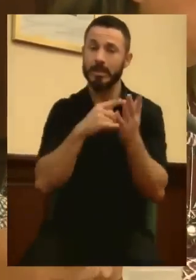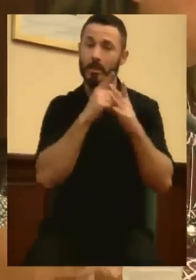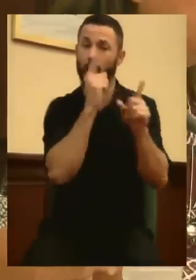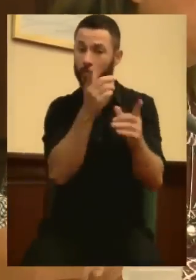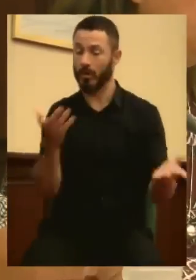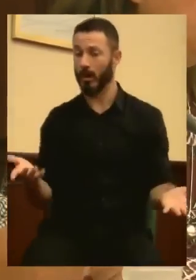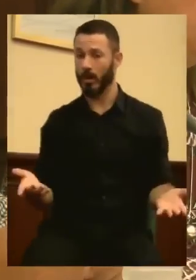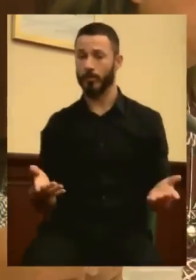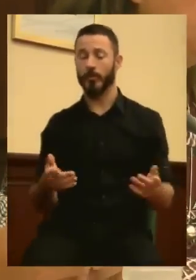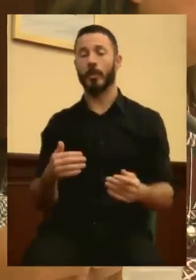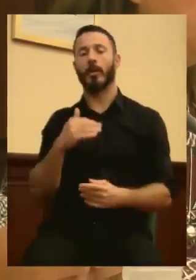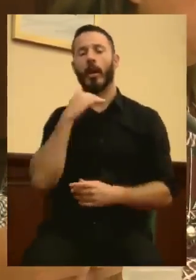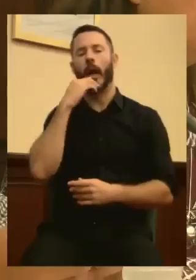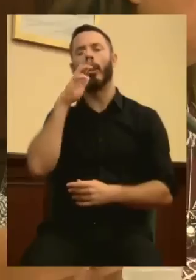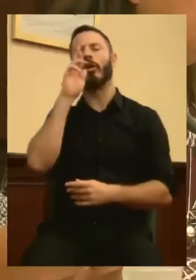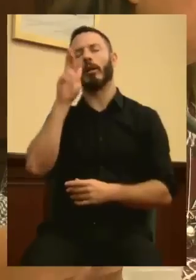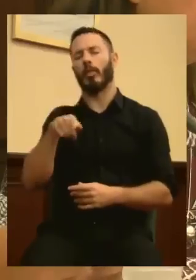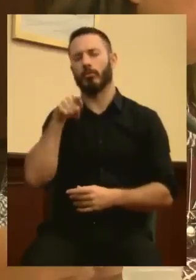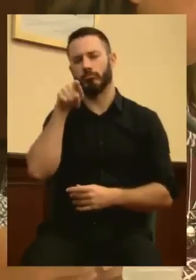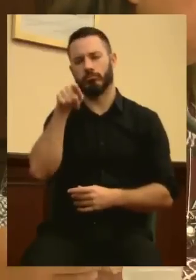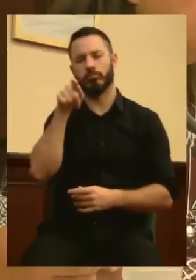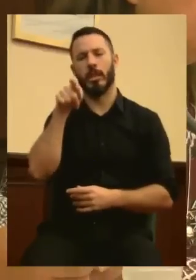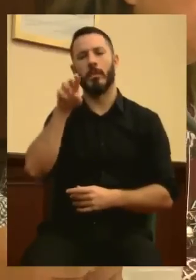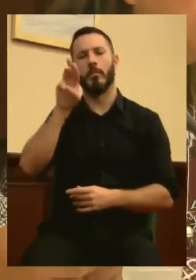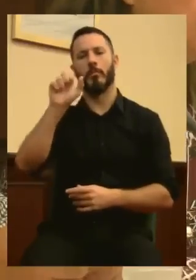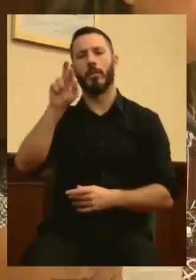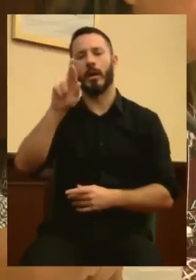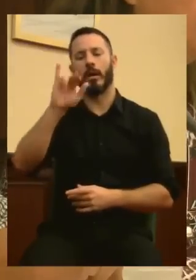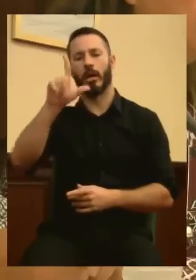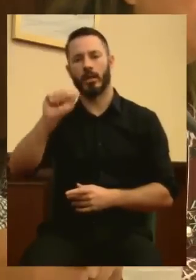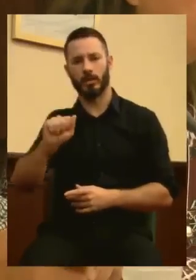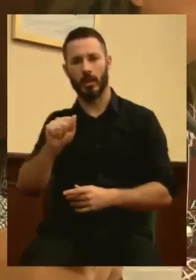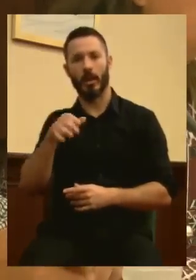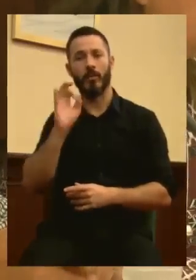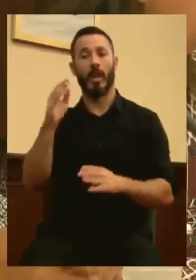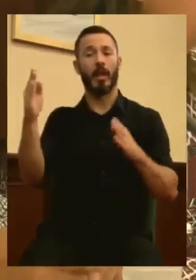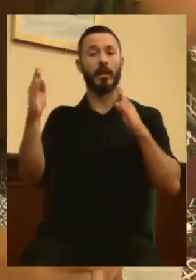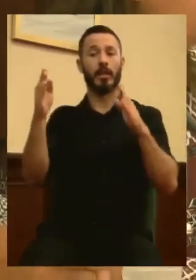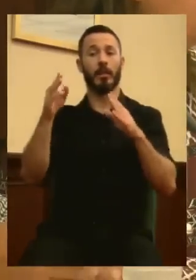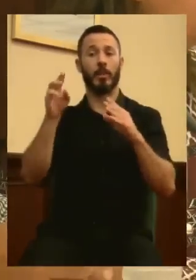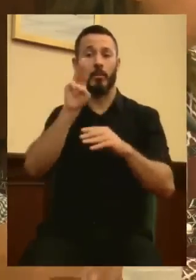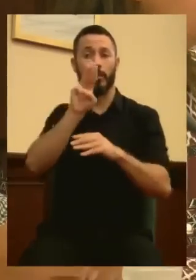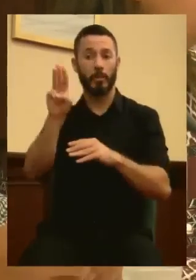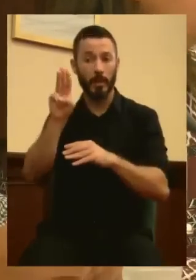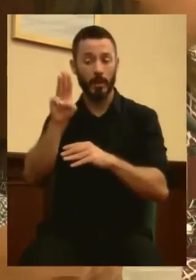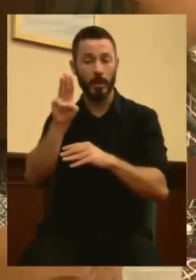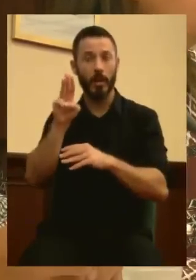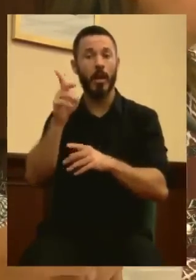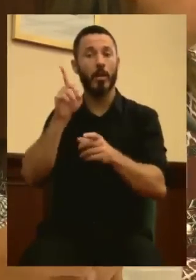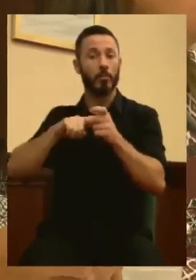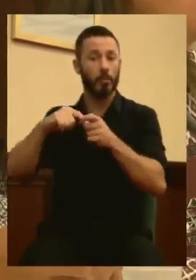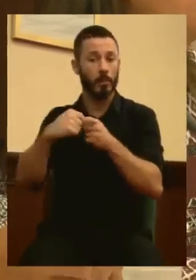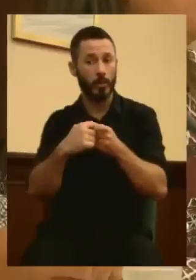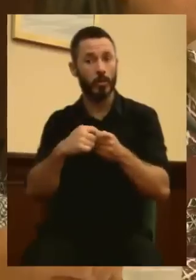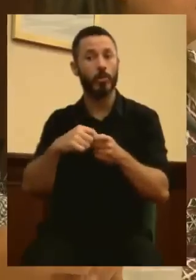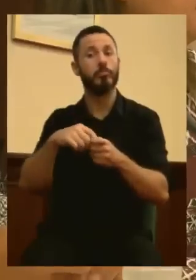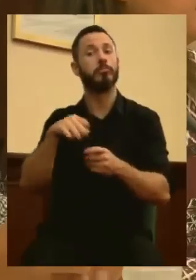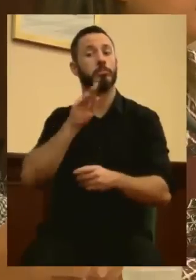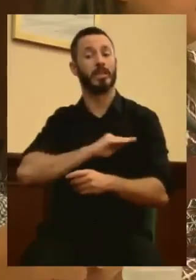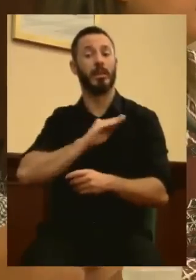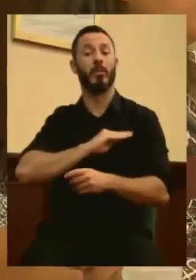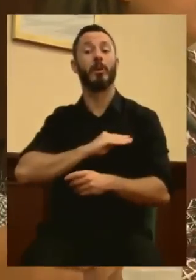señora Parrilla. Es cierto que hubo mucha participación ciudadana en su etapa, pero de esta, en la plaza.